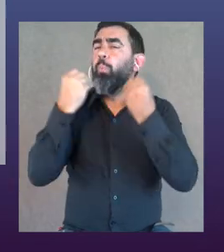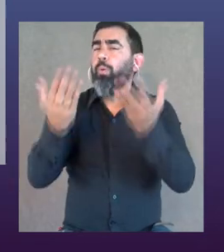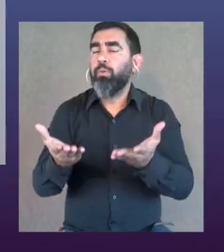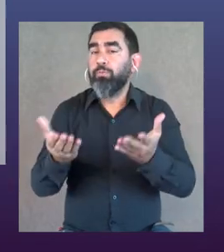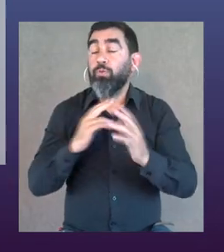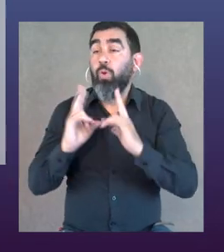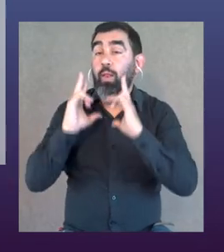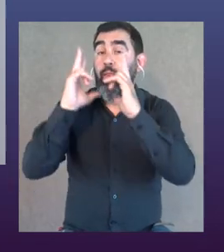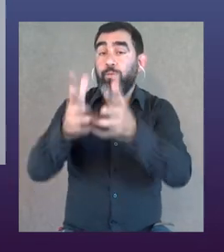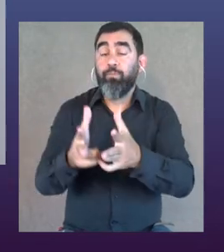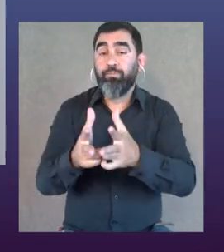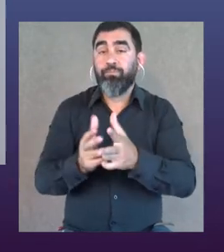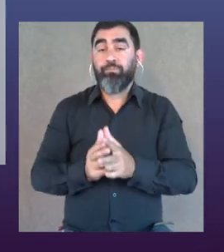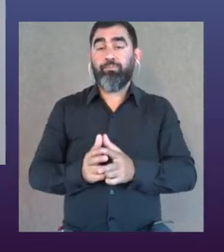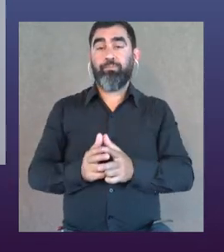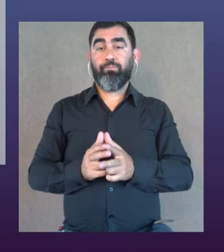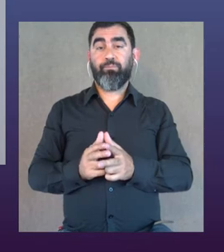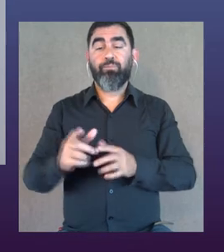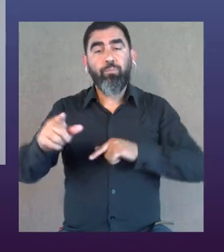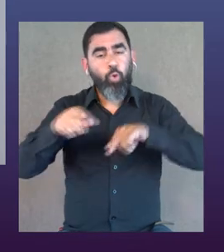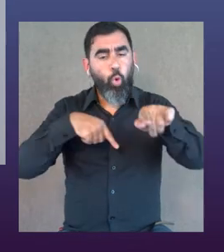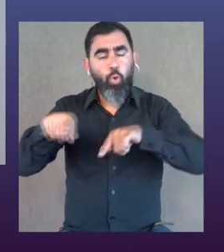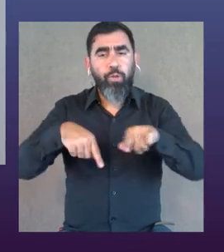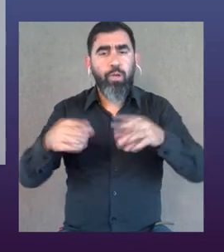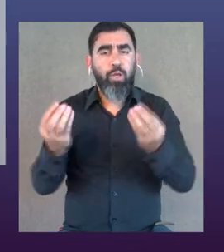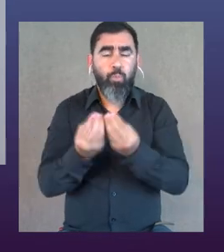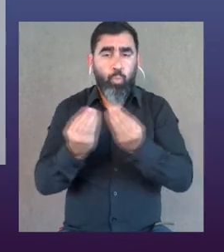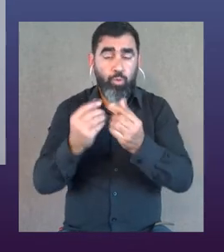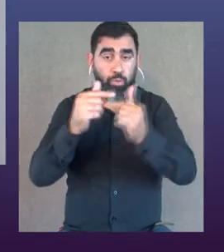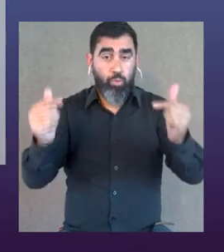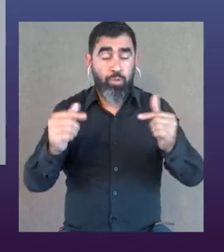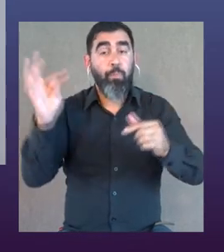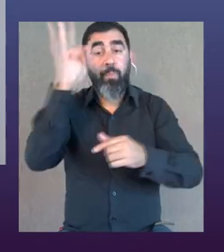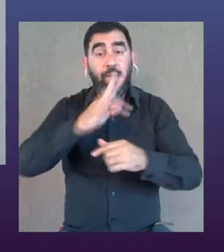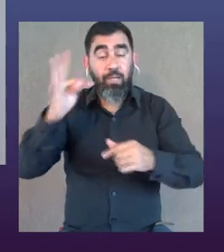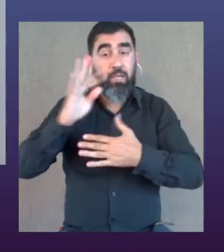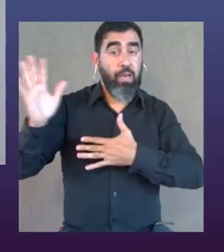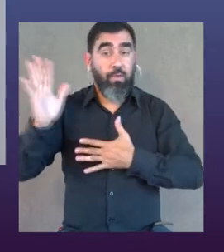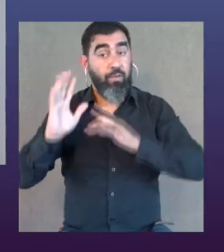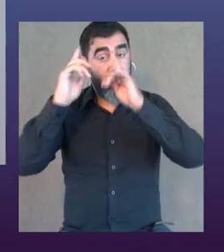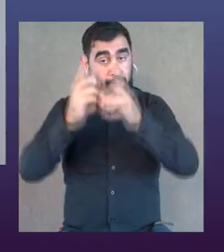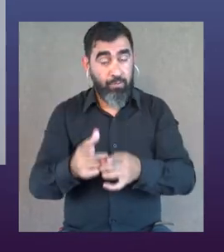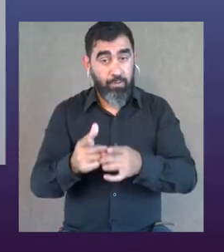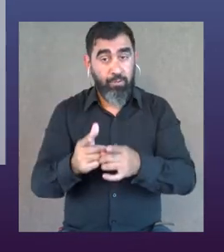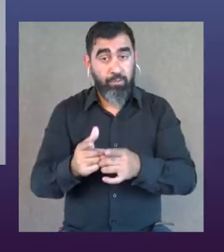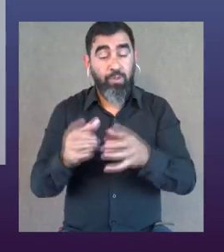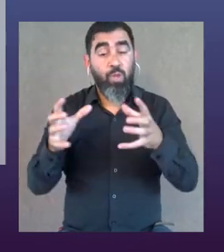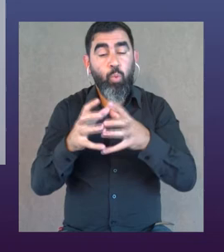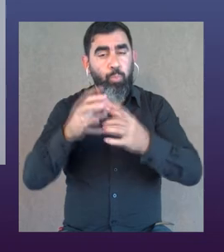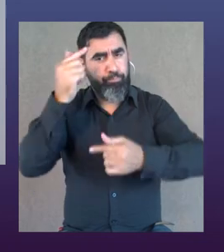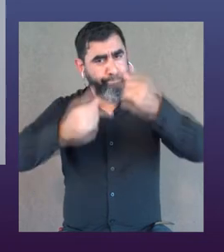qué estoy contando esto? Porque les quería decir que, o sea, coordiné muchas veces convoqué para talleres de danza